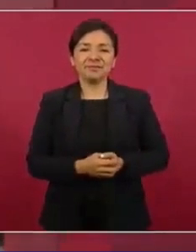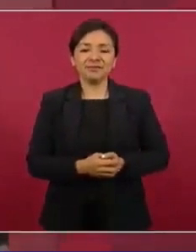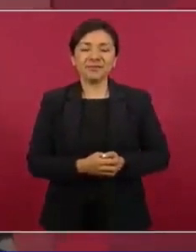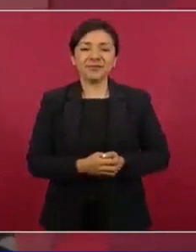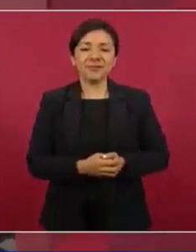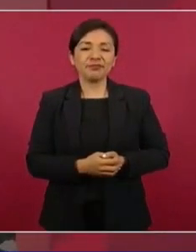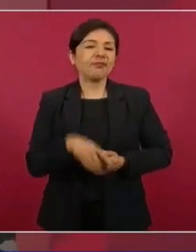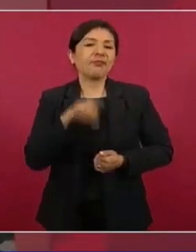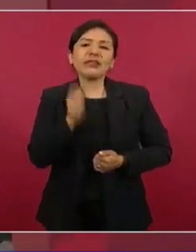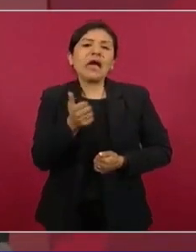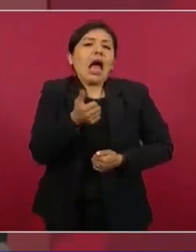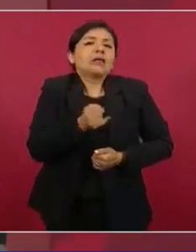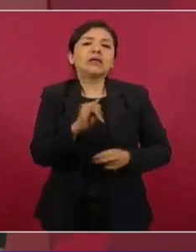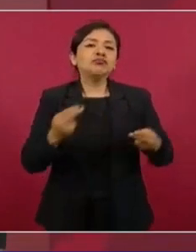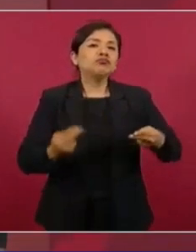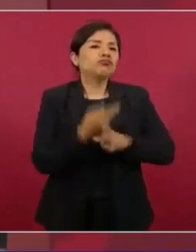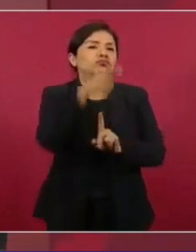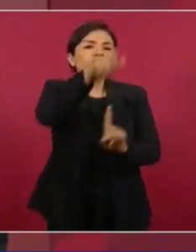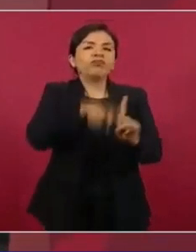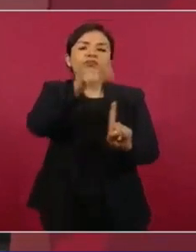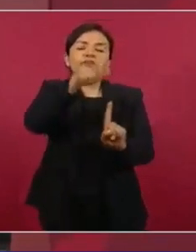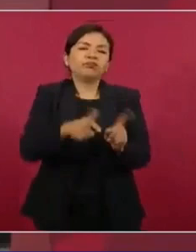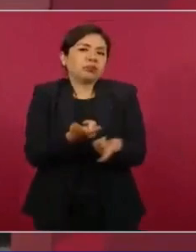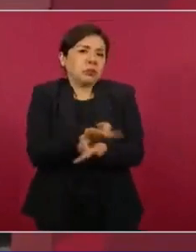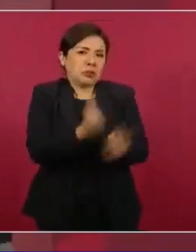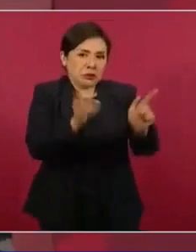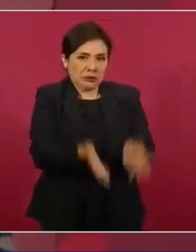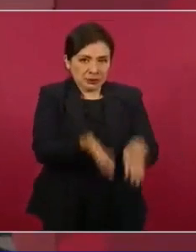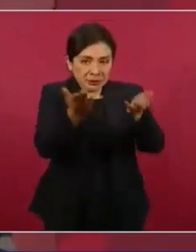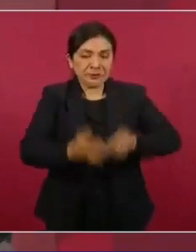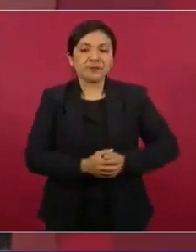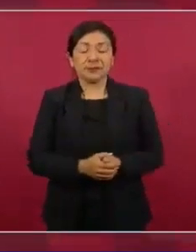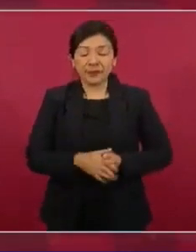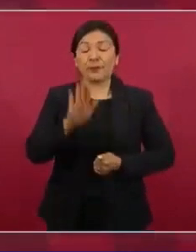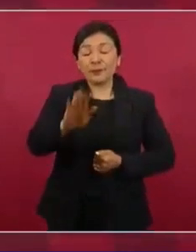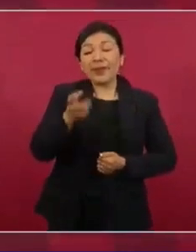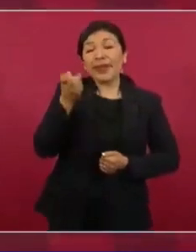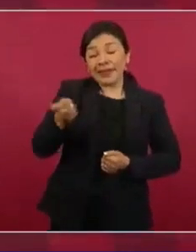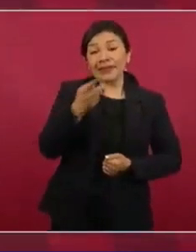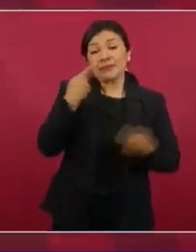Son ellos, pero bueno, este presidente